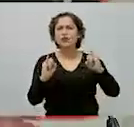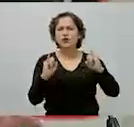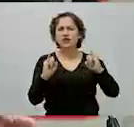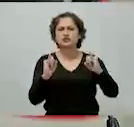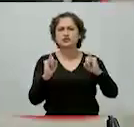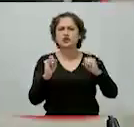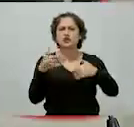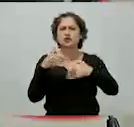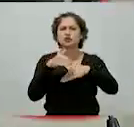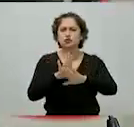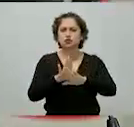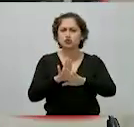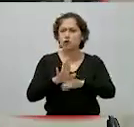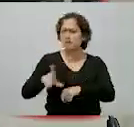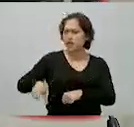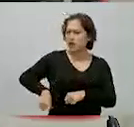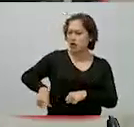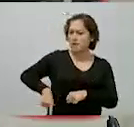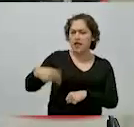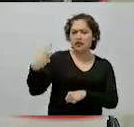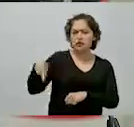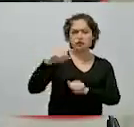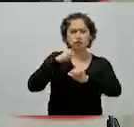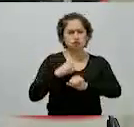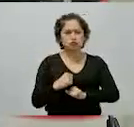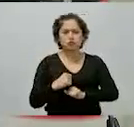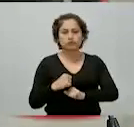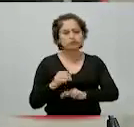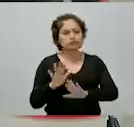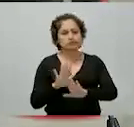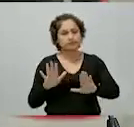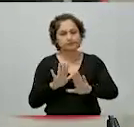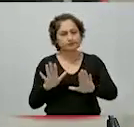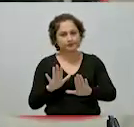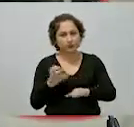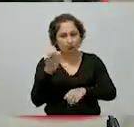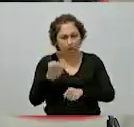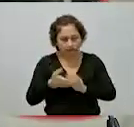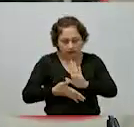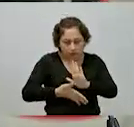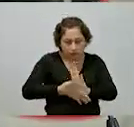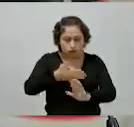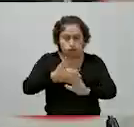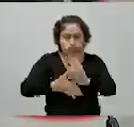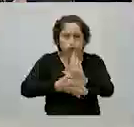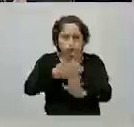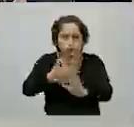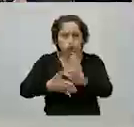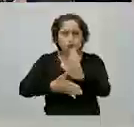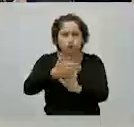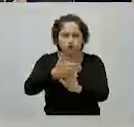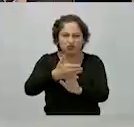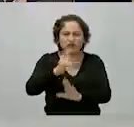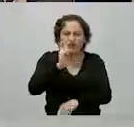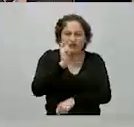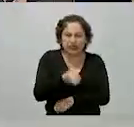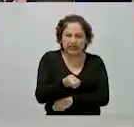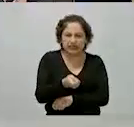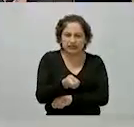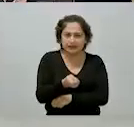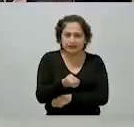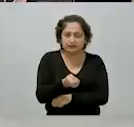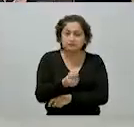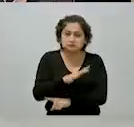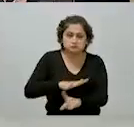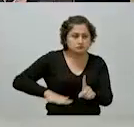es la inauguración de una obra que hace el